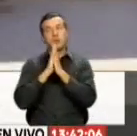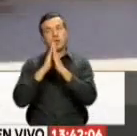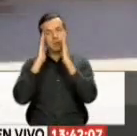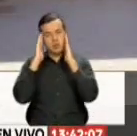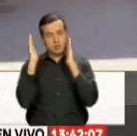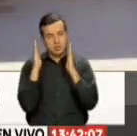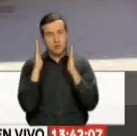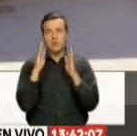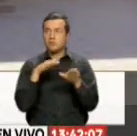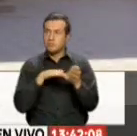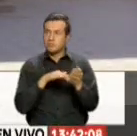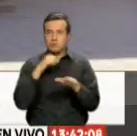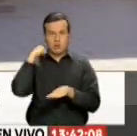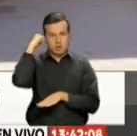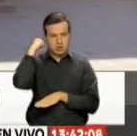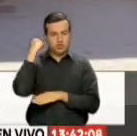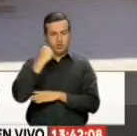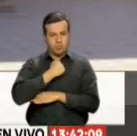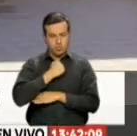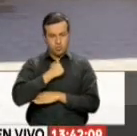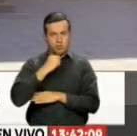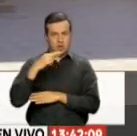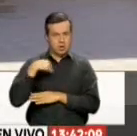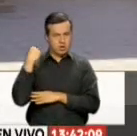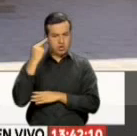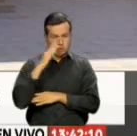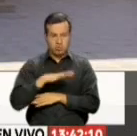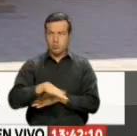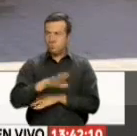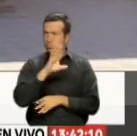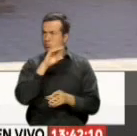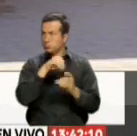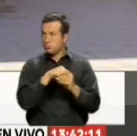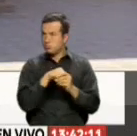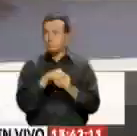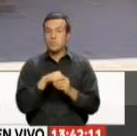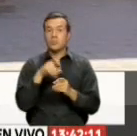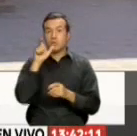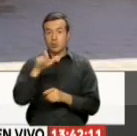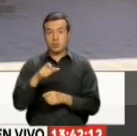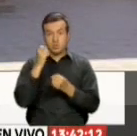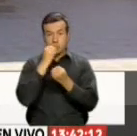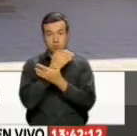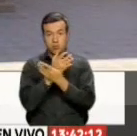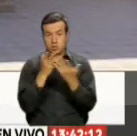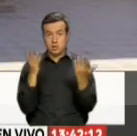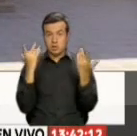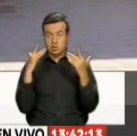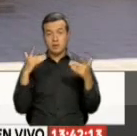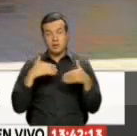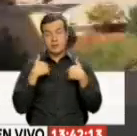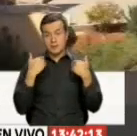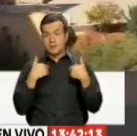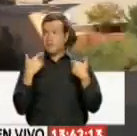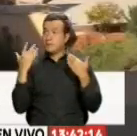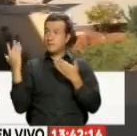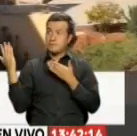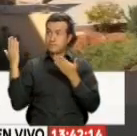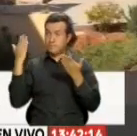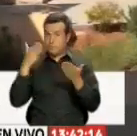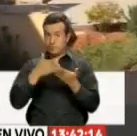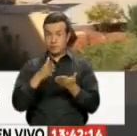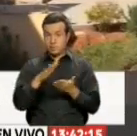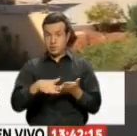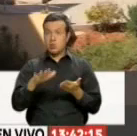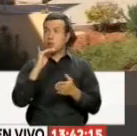ellos Para garantizar El derecho A practicar Su fe en el país Uno de sus voceros Explicó Que pese a la alegría Que les genera La visita del